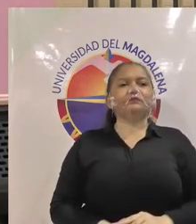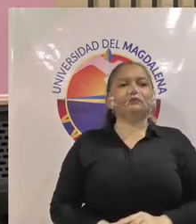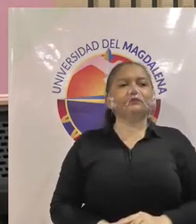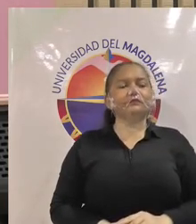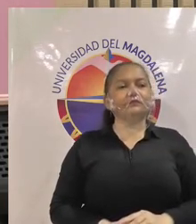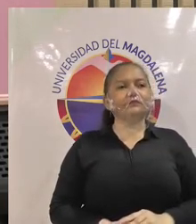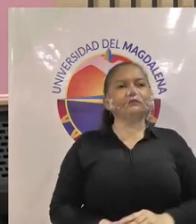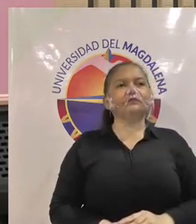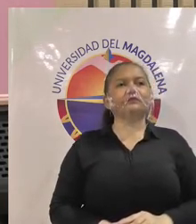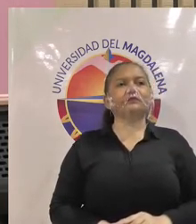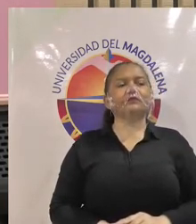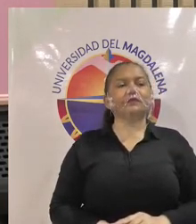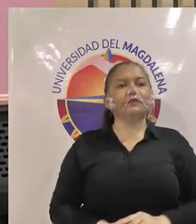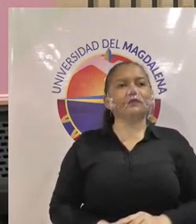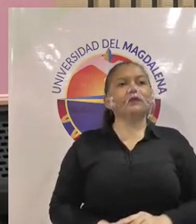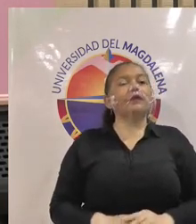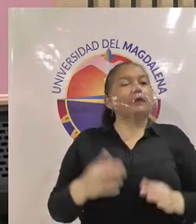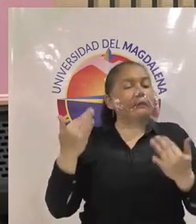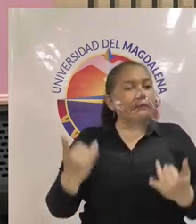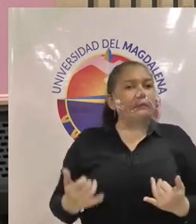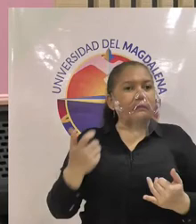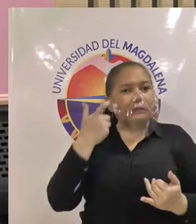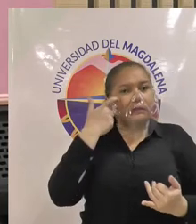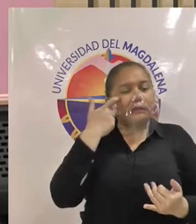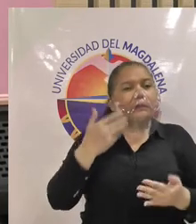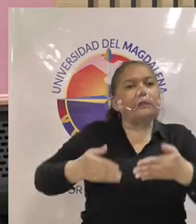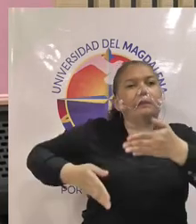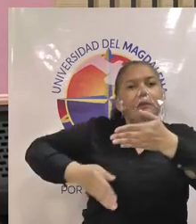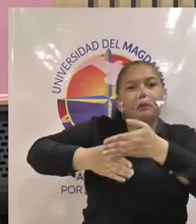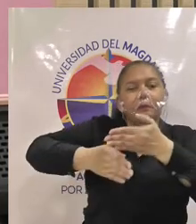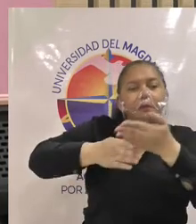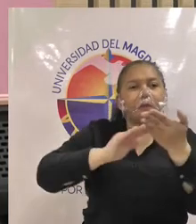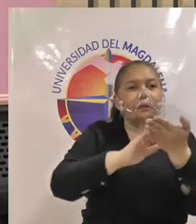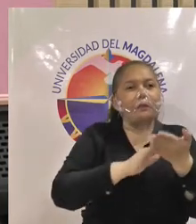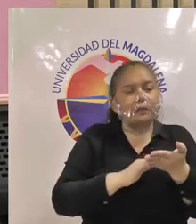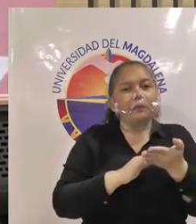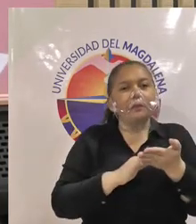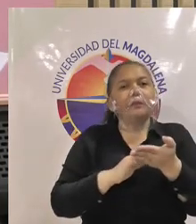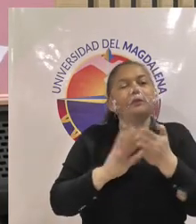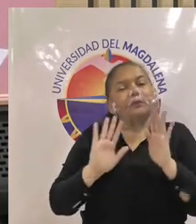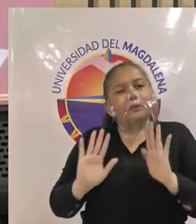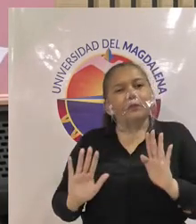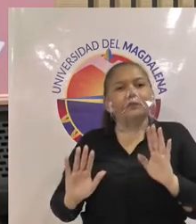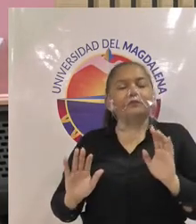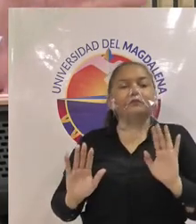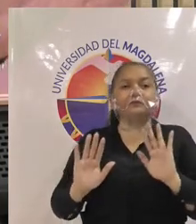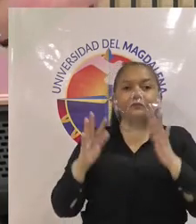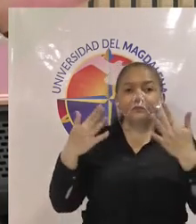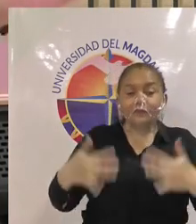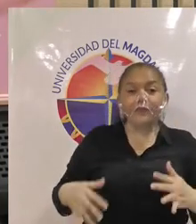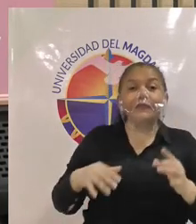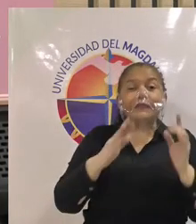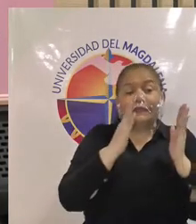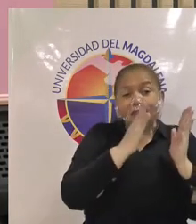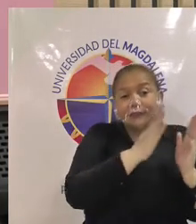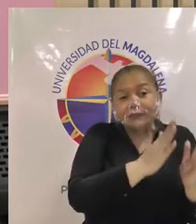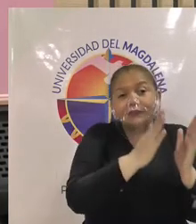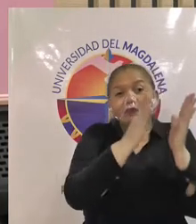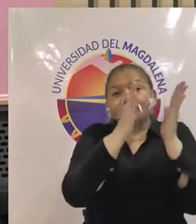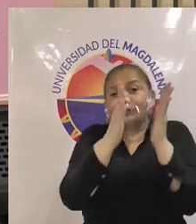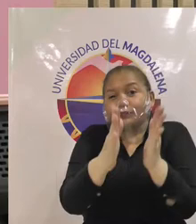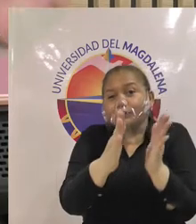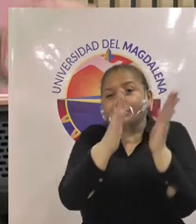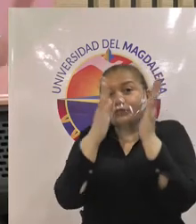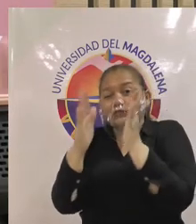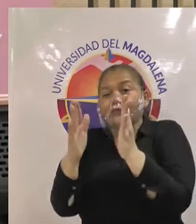transparencia observada en la metodología vamos a con cada uno vamos a terminar la ronda con cada uno de los